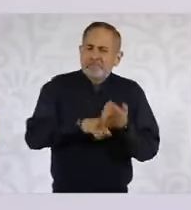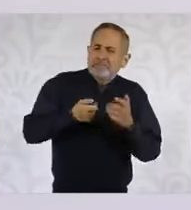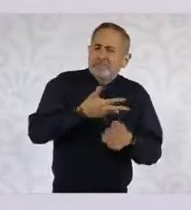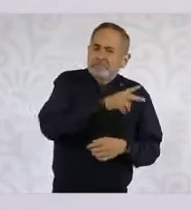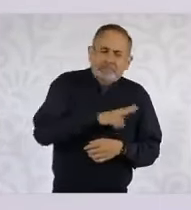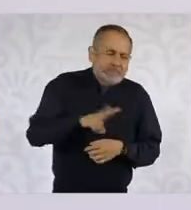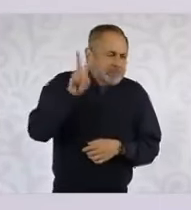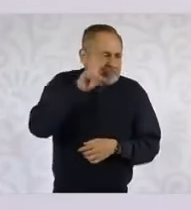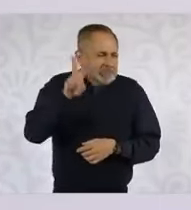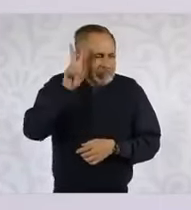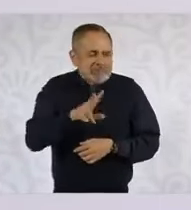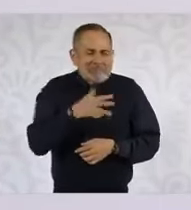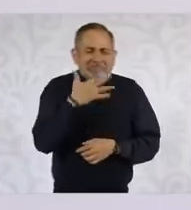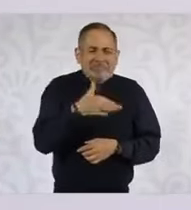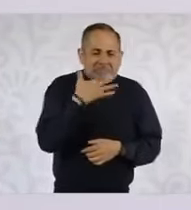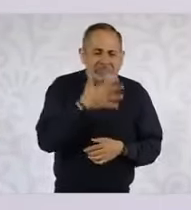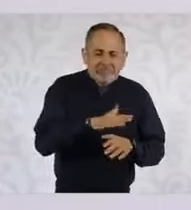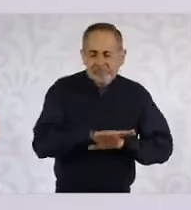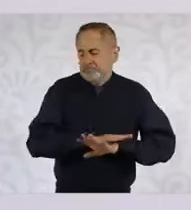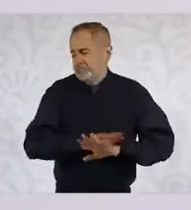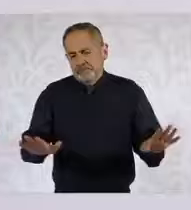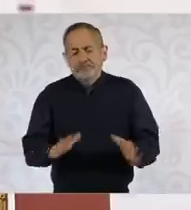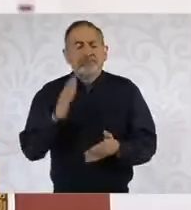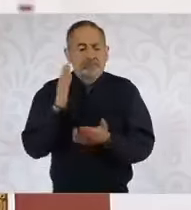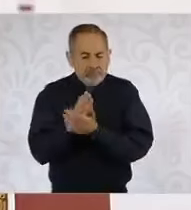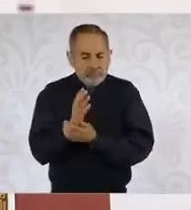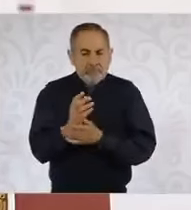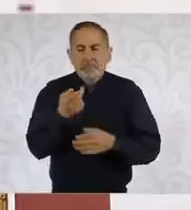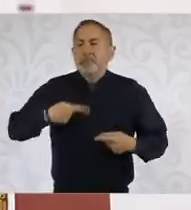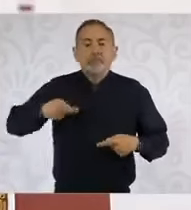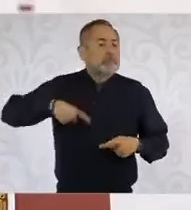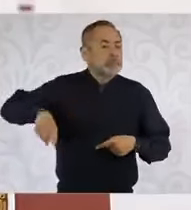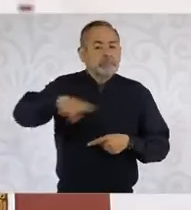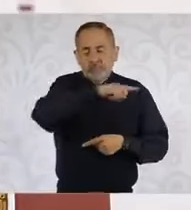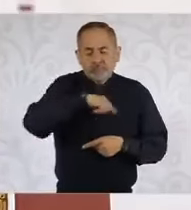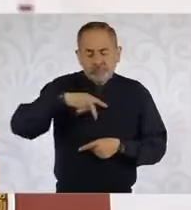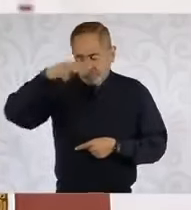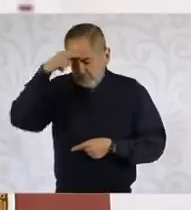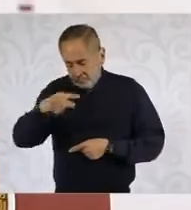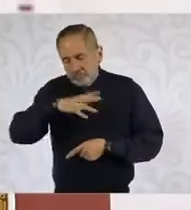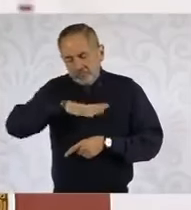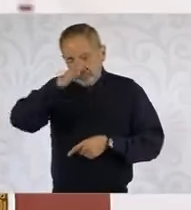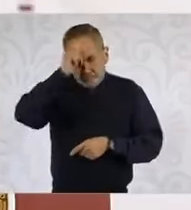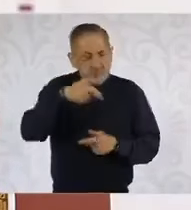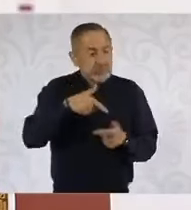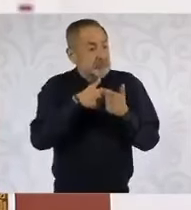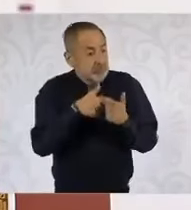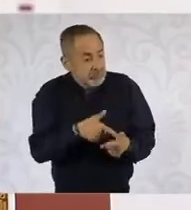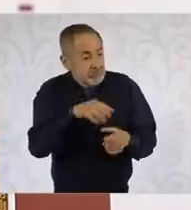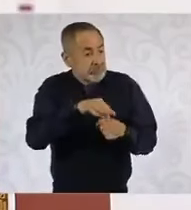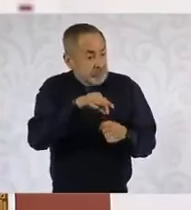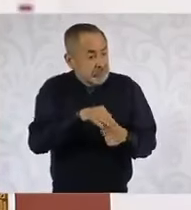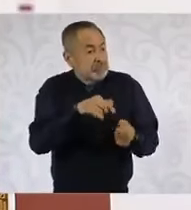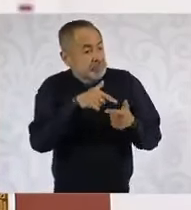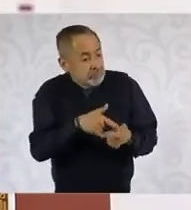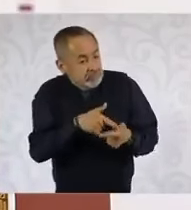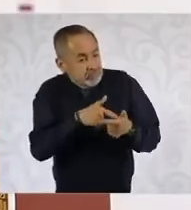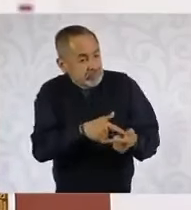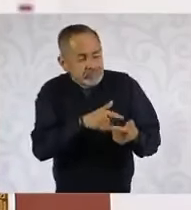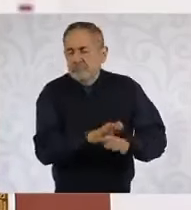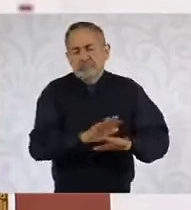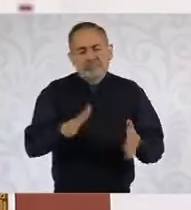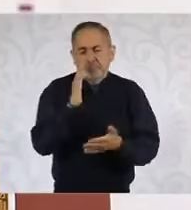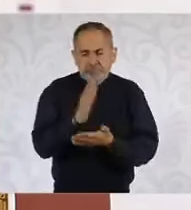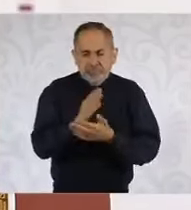y que yo creo que el pueblo de México está totalmente de acuerdo con ello. Entonces, los vamos a enviar el año que entra